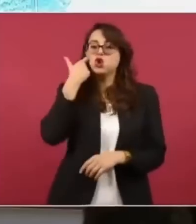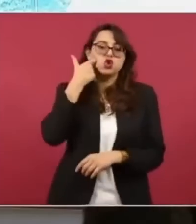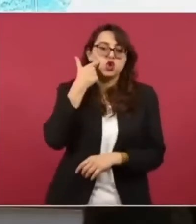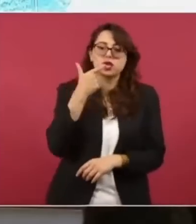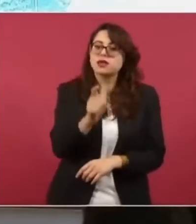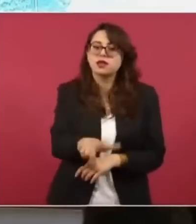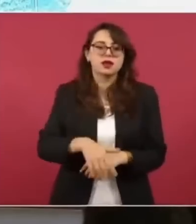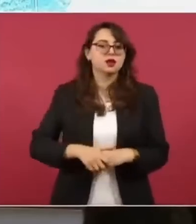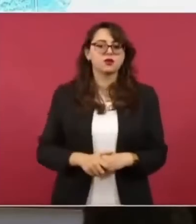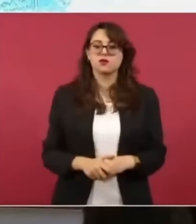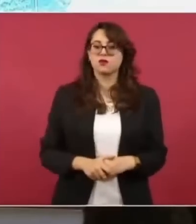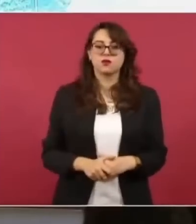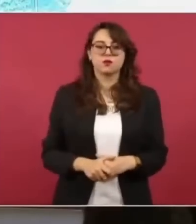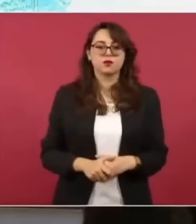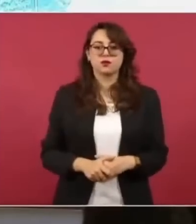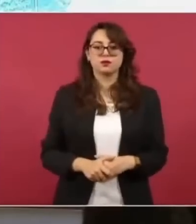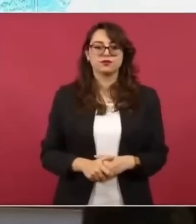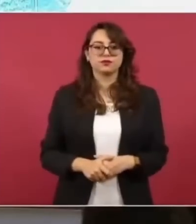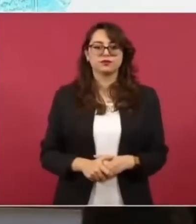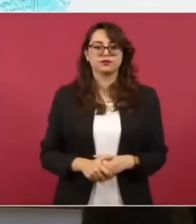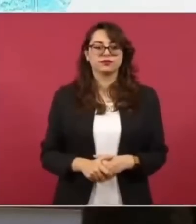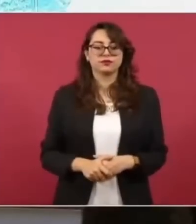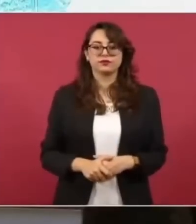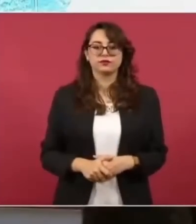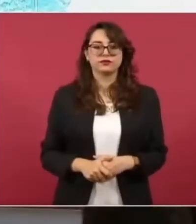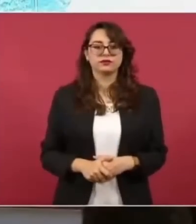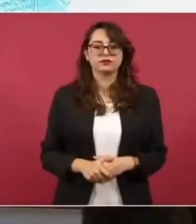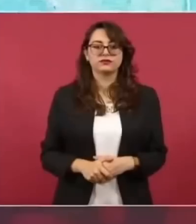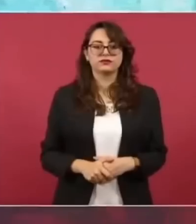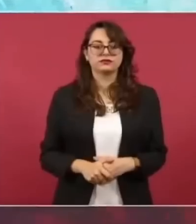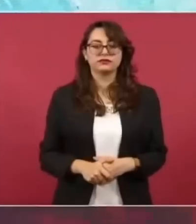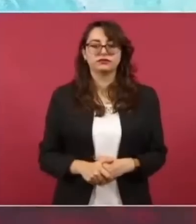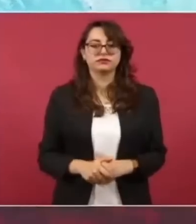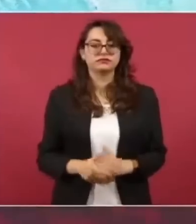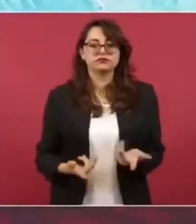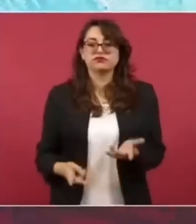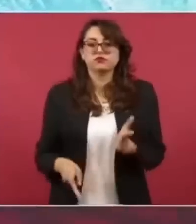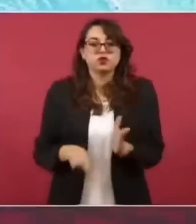y al Fonatur se lo quitan